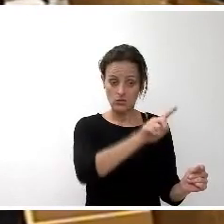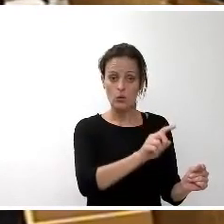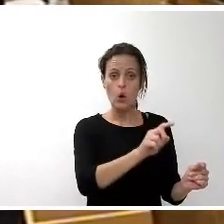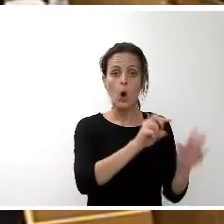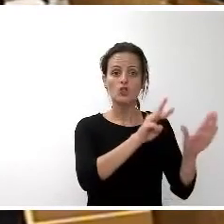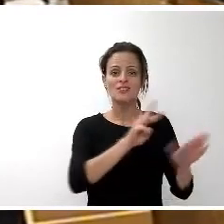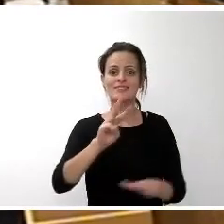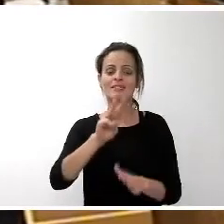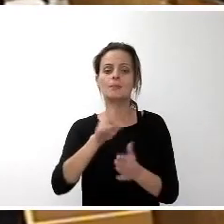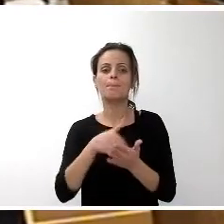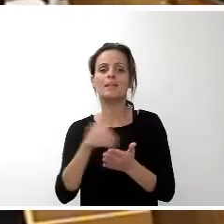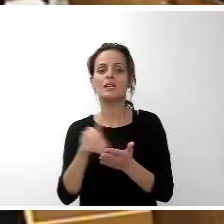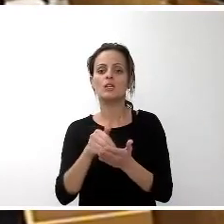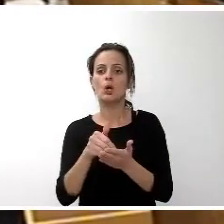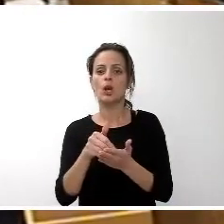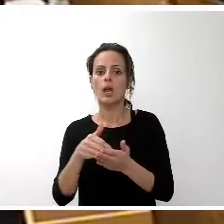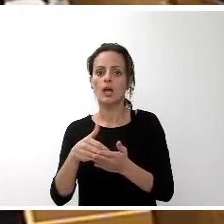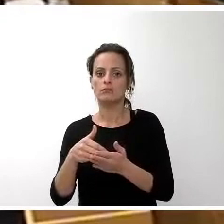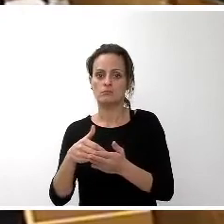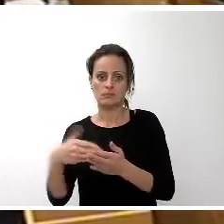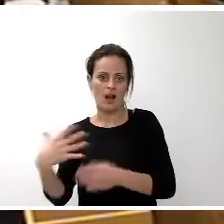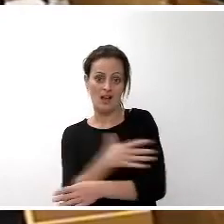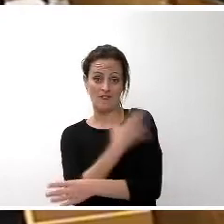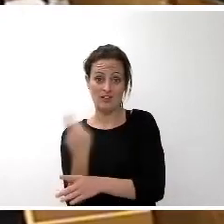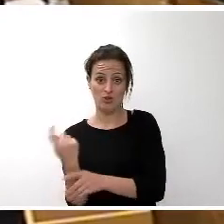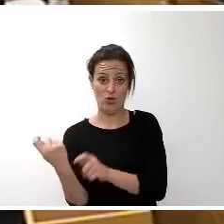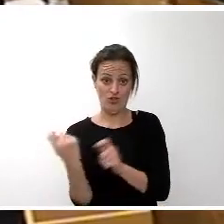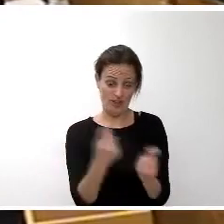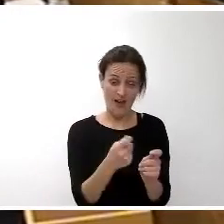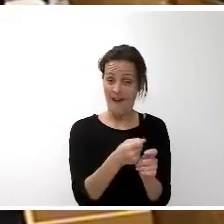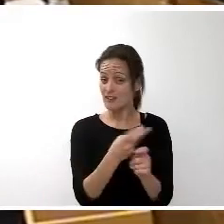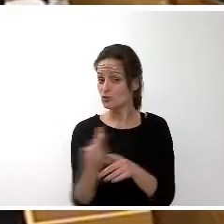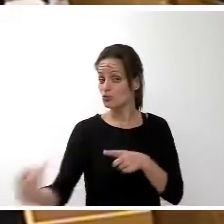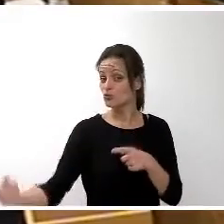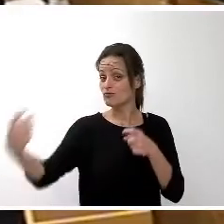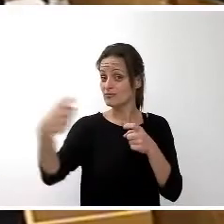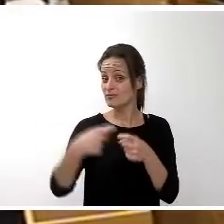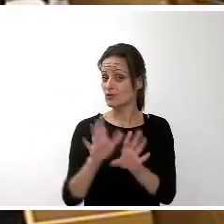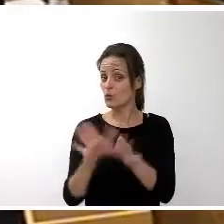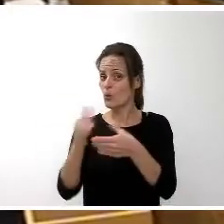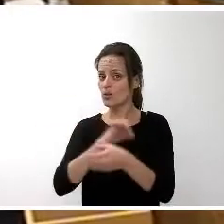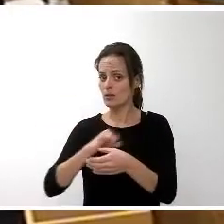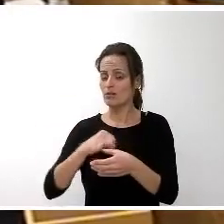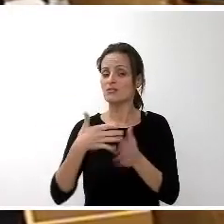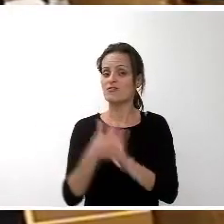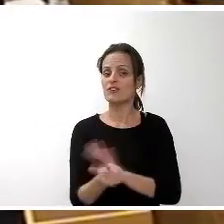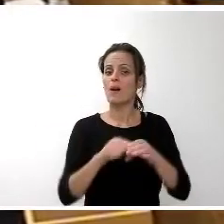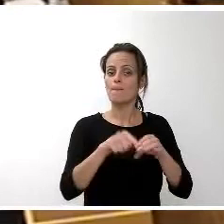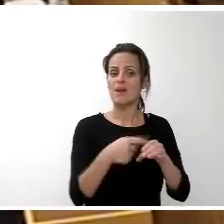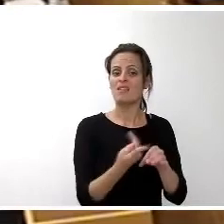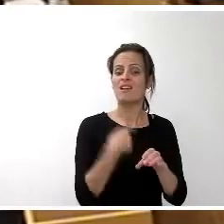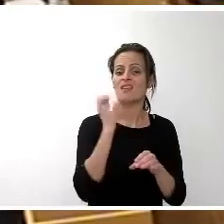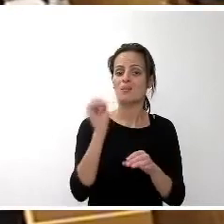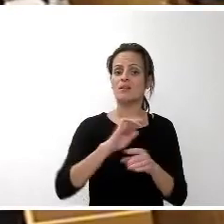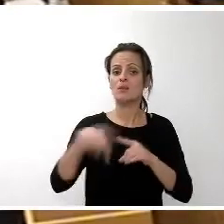pone este cabildo el resto es cofinanciación de la comunidad autónoma tanto en las plazas de dependientes como en las plazas de atención a mujeres